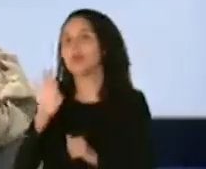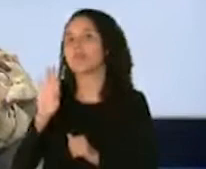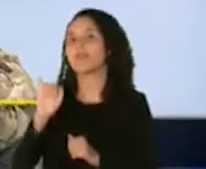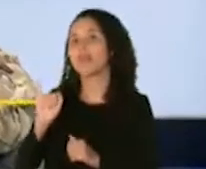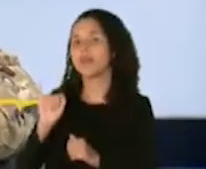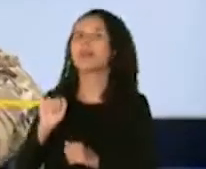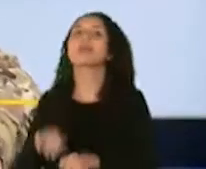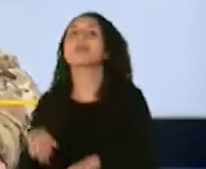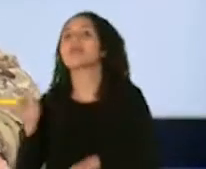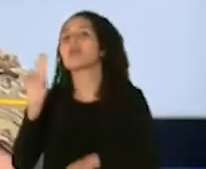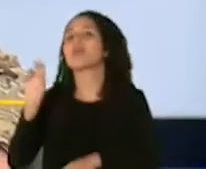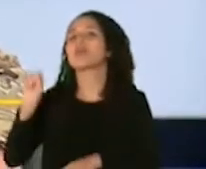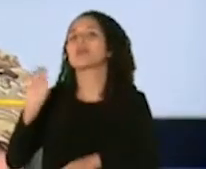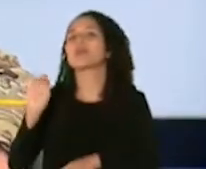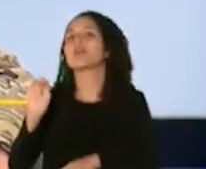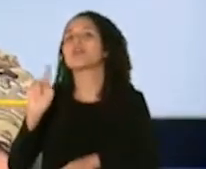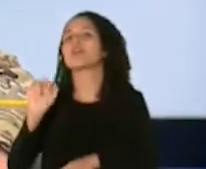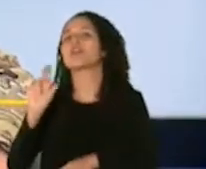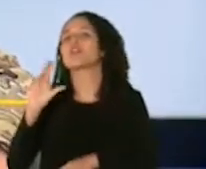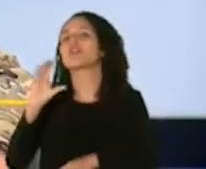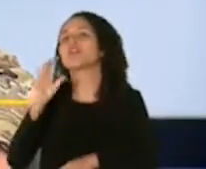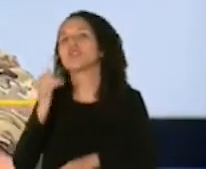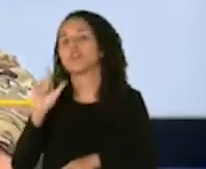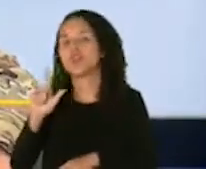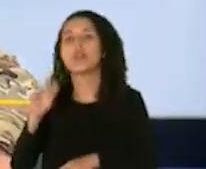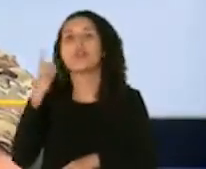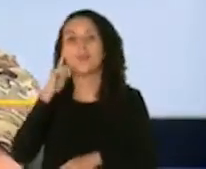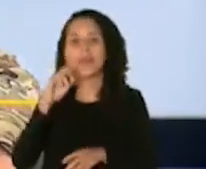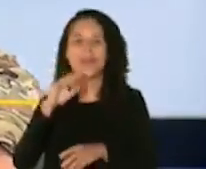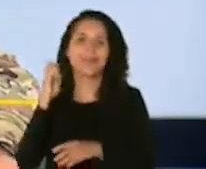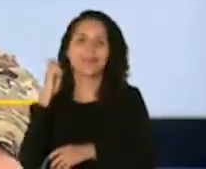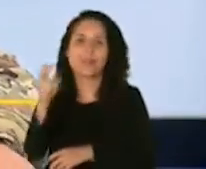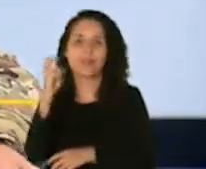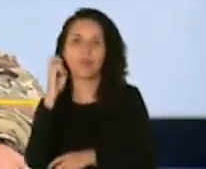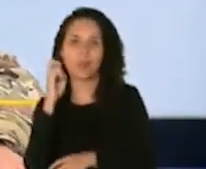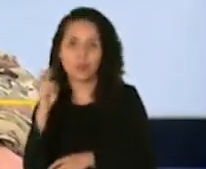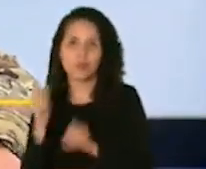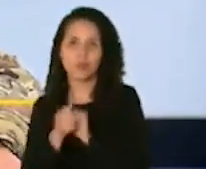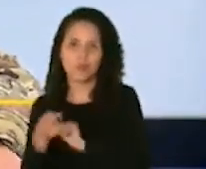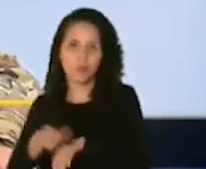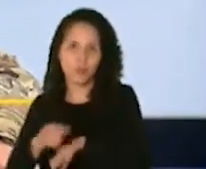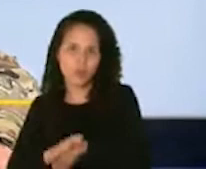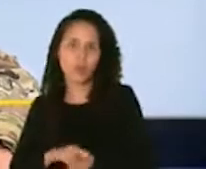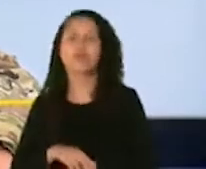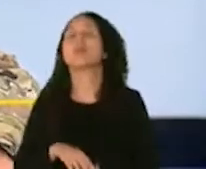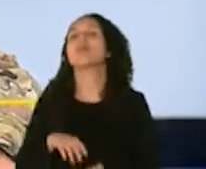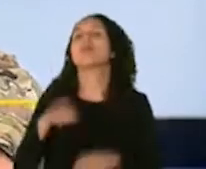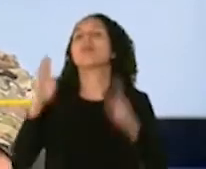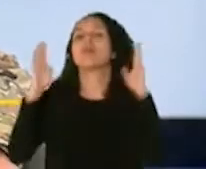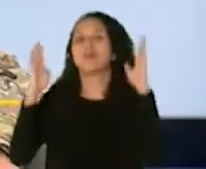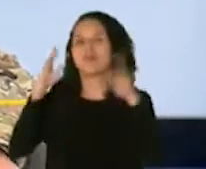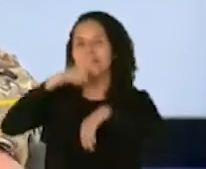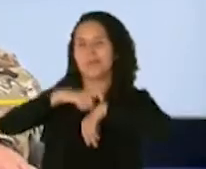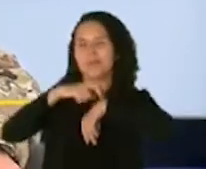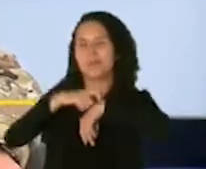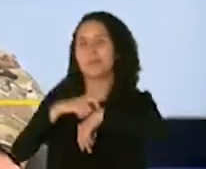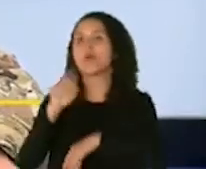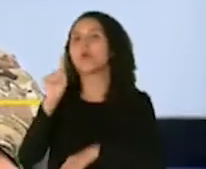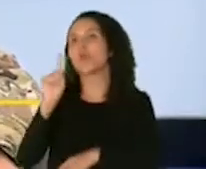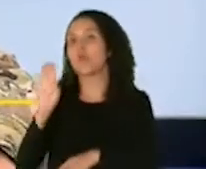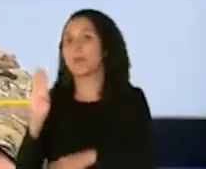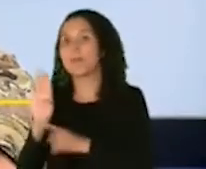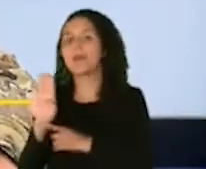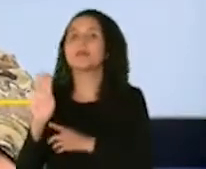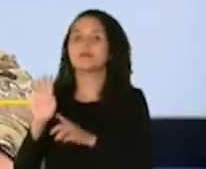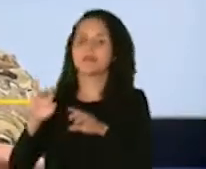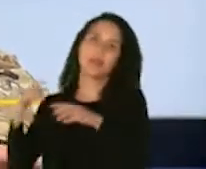para dar seguridad en el transporte de los mismos, así como la policía de Puerto Rico. En la fase 1B, tenemos una gran responsabilidad con el